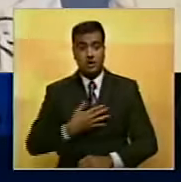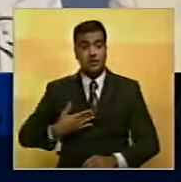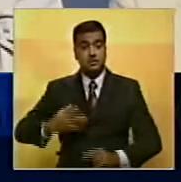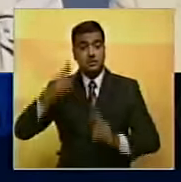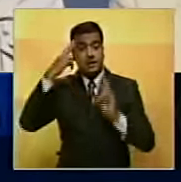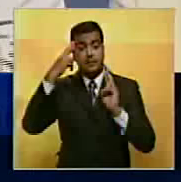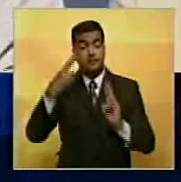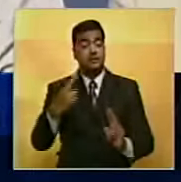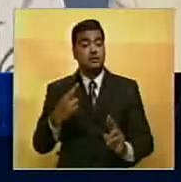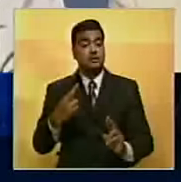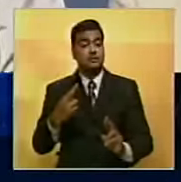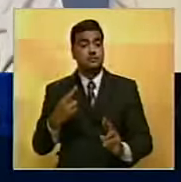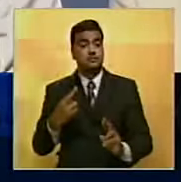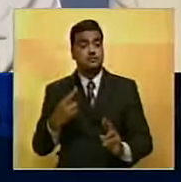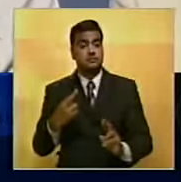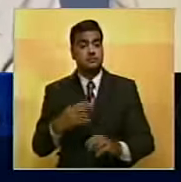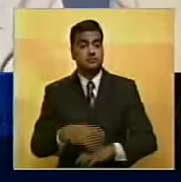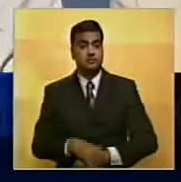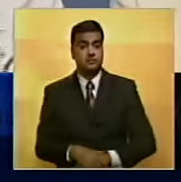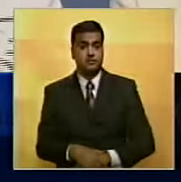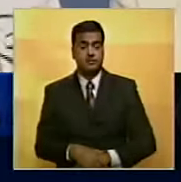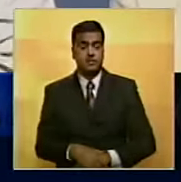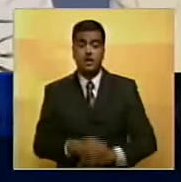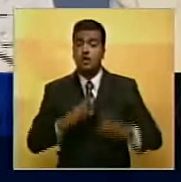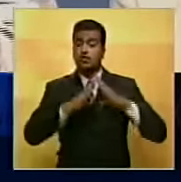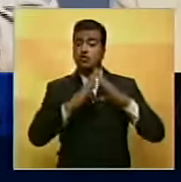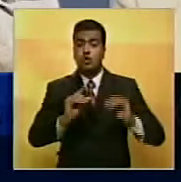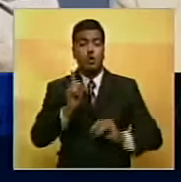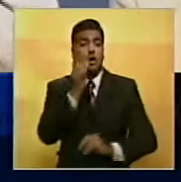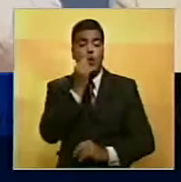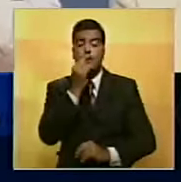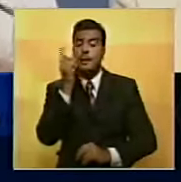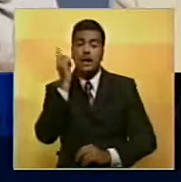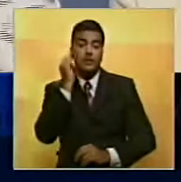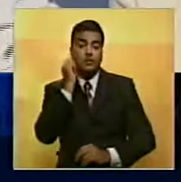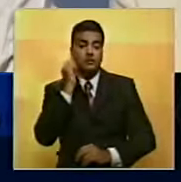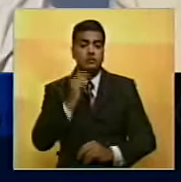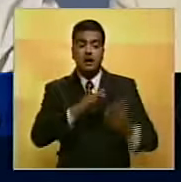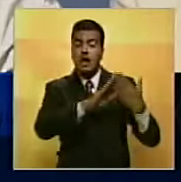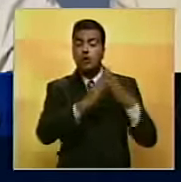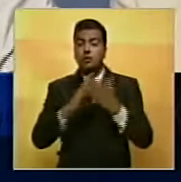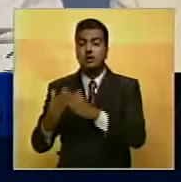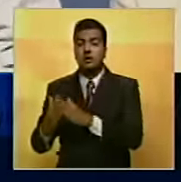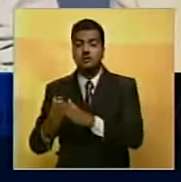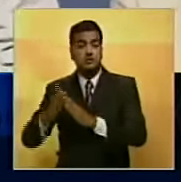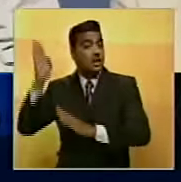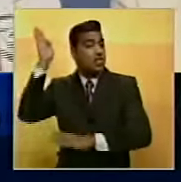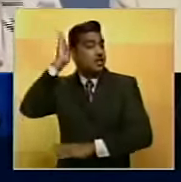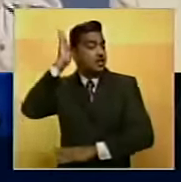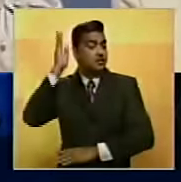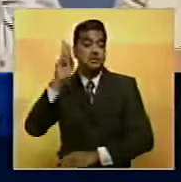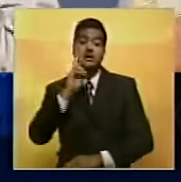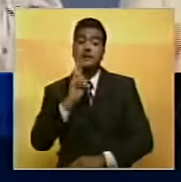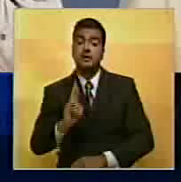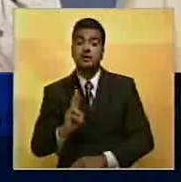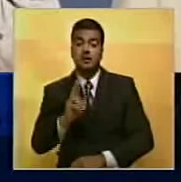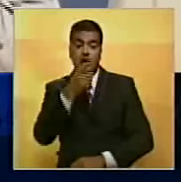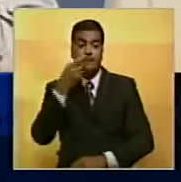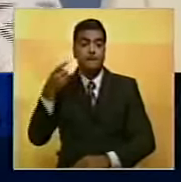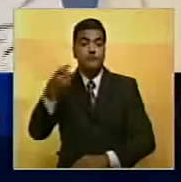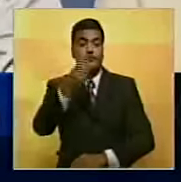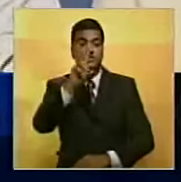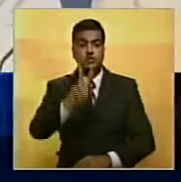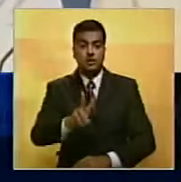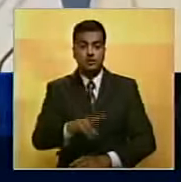respete al sexodiversidad. Queremos que se respete a las comunidades indígenas. Queremos que se respete al pueblo